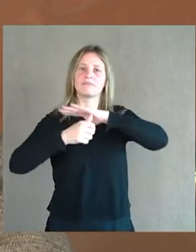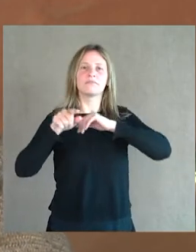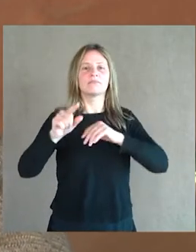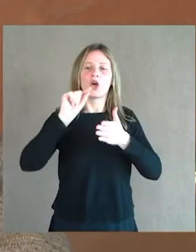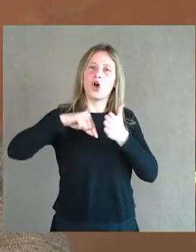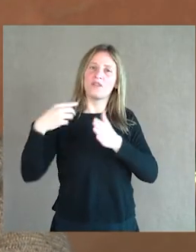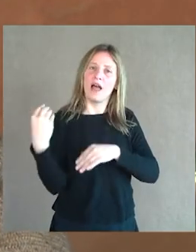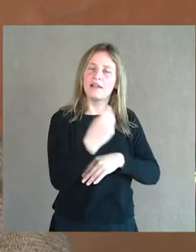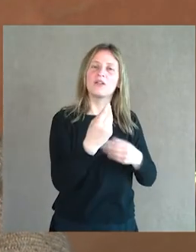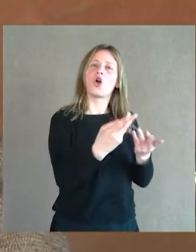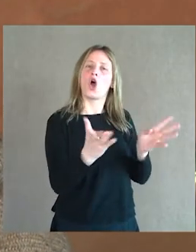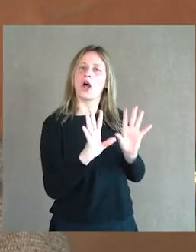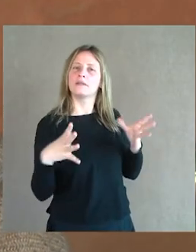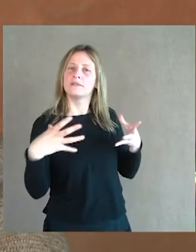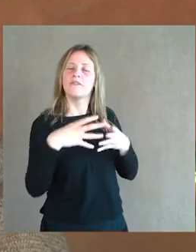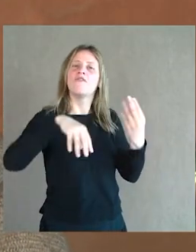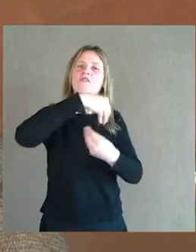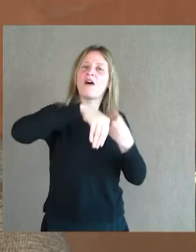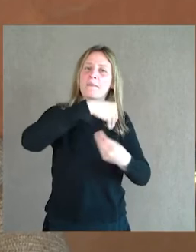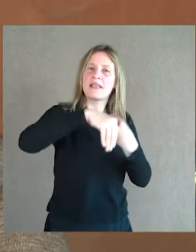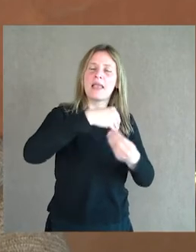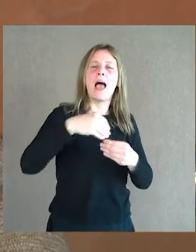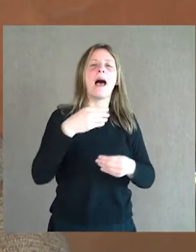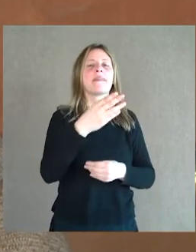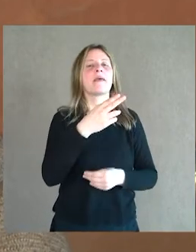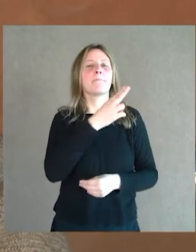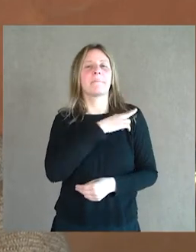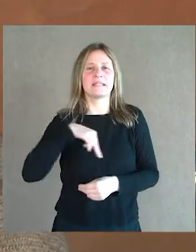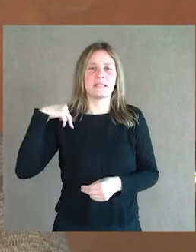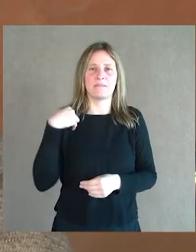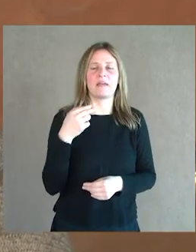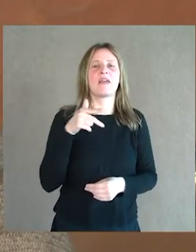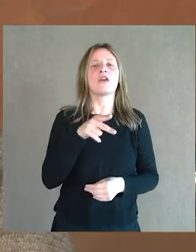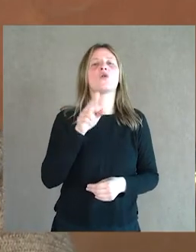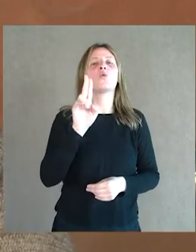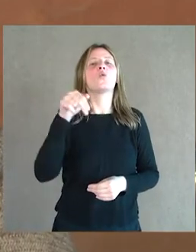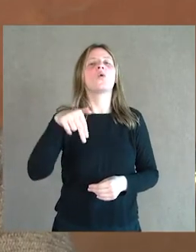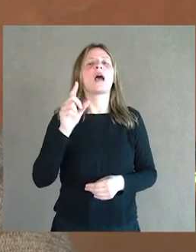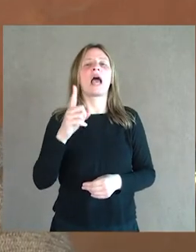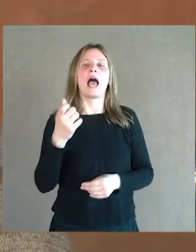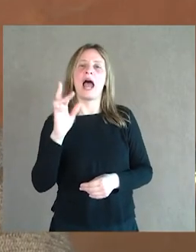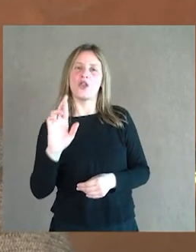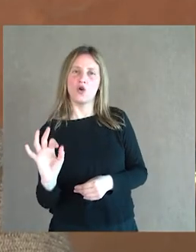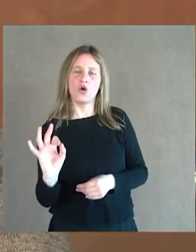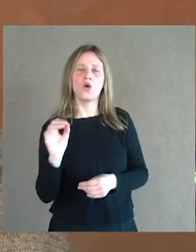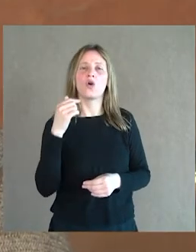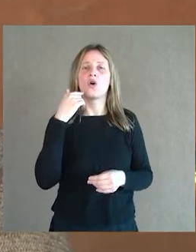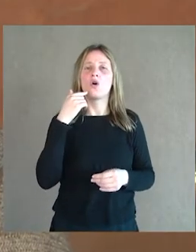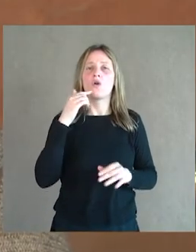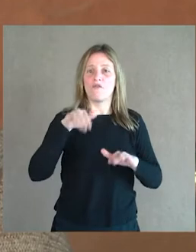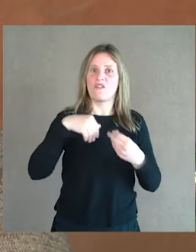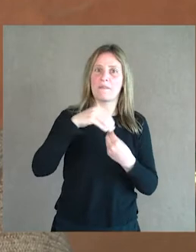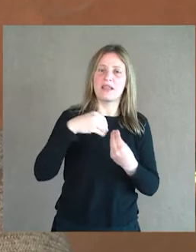corte de la familia Esterasi, del príncipe húngaro, y para la cual